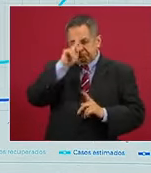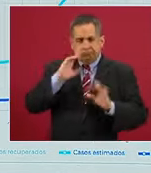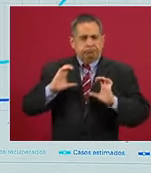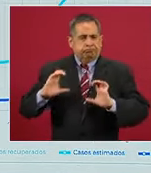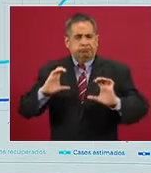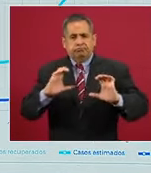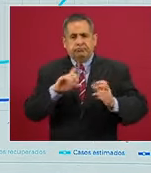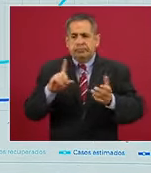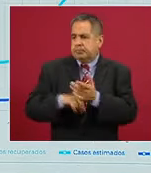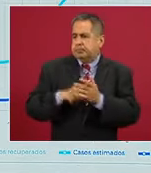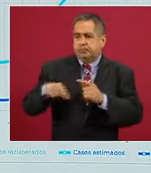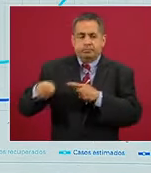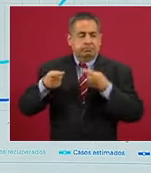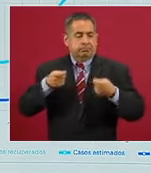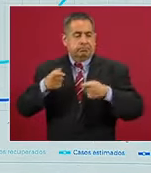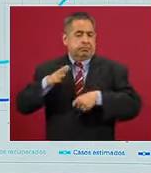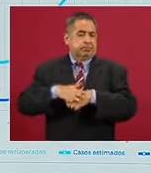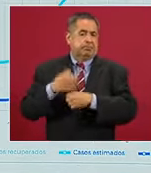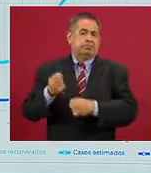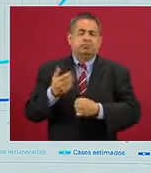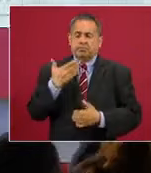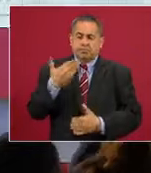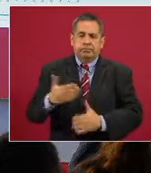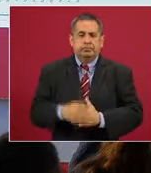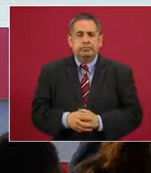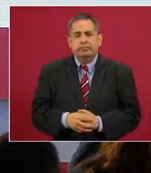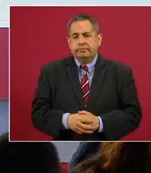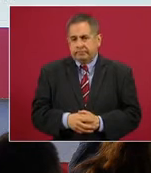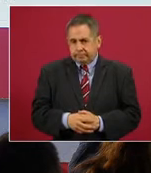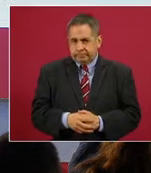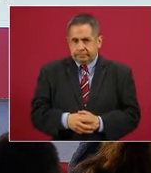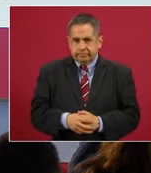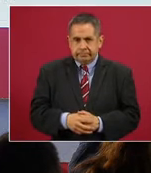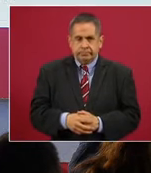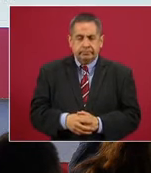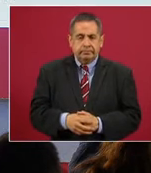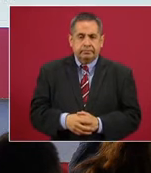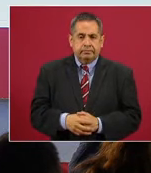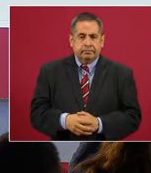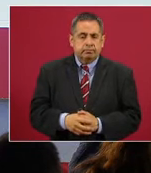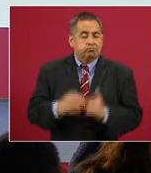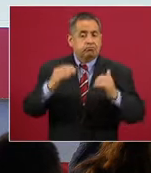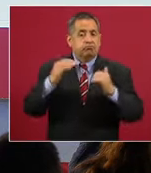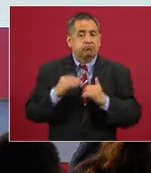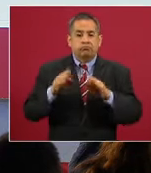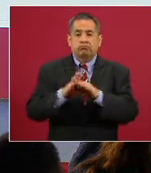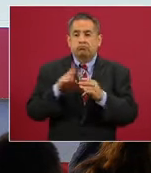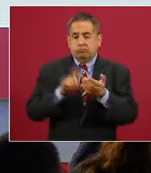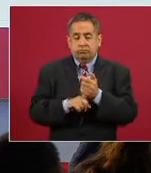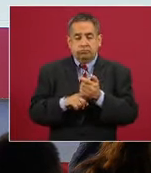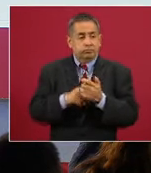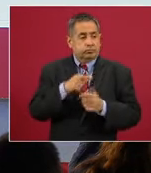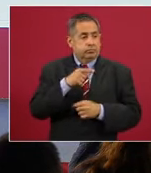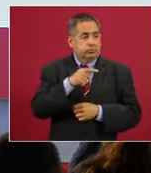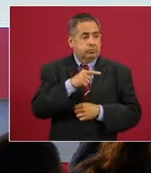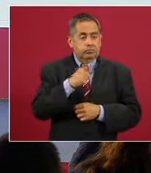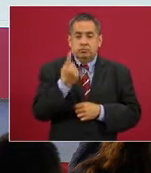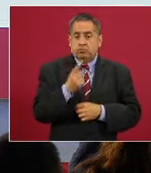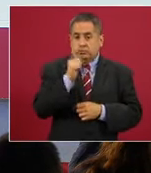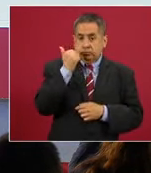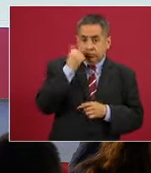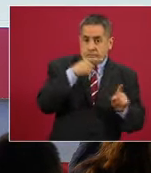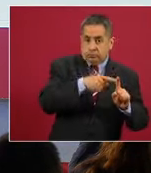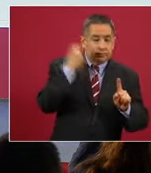prefieren tener un control más estricto. La siguiente. Llegamos a ocupación máxima el primero de agosto.